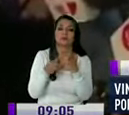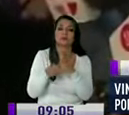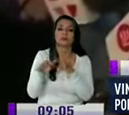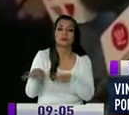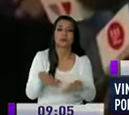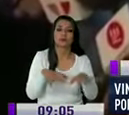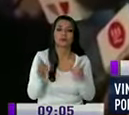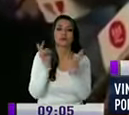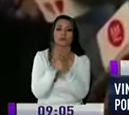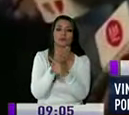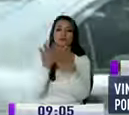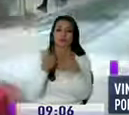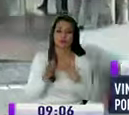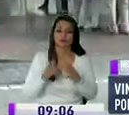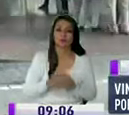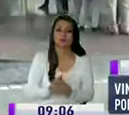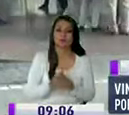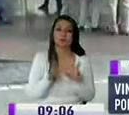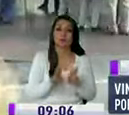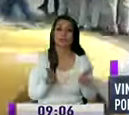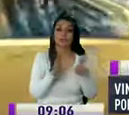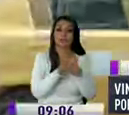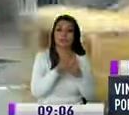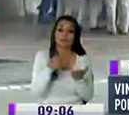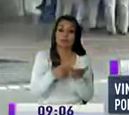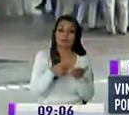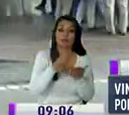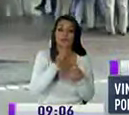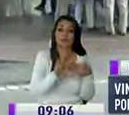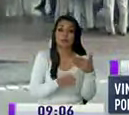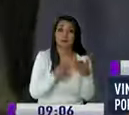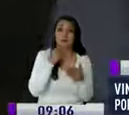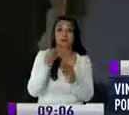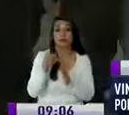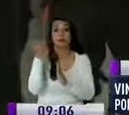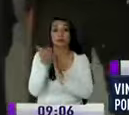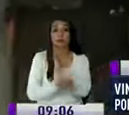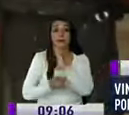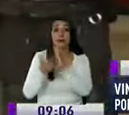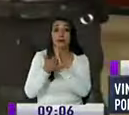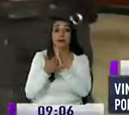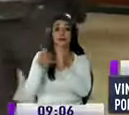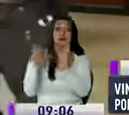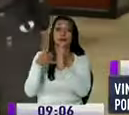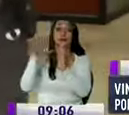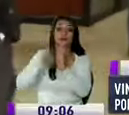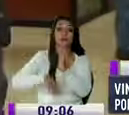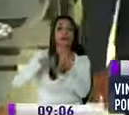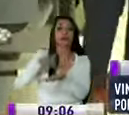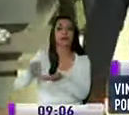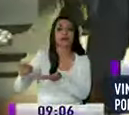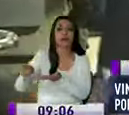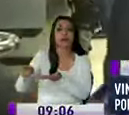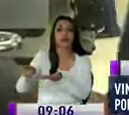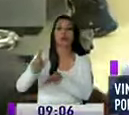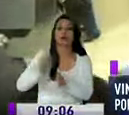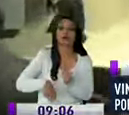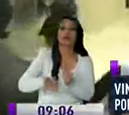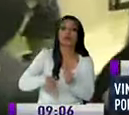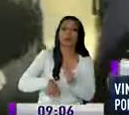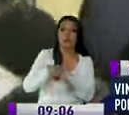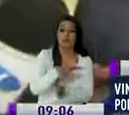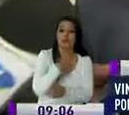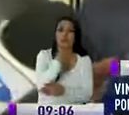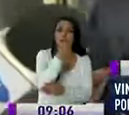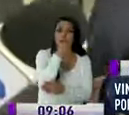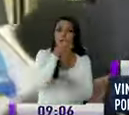Producción Según la UAFE hubo pagos en paraísos fiscales Según la defensa de los exfuncionarios un